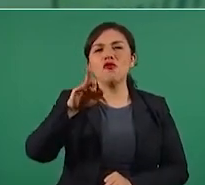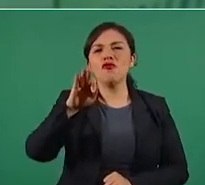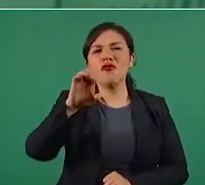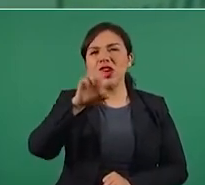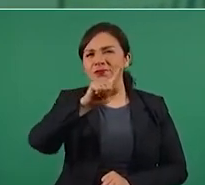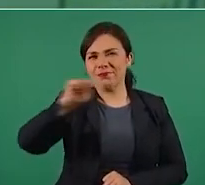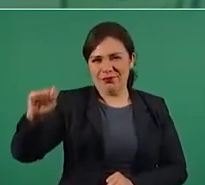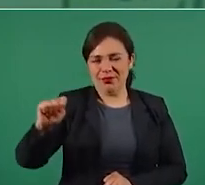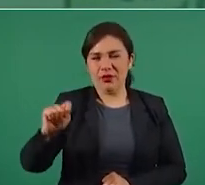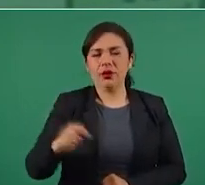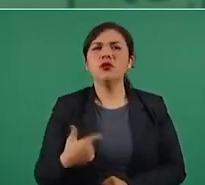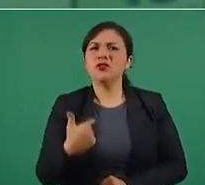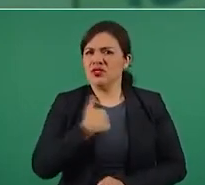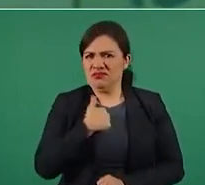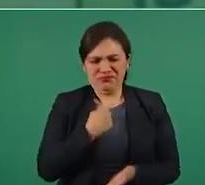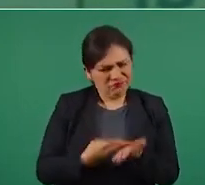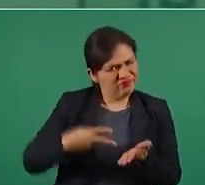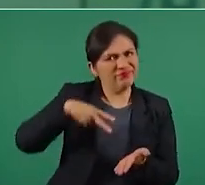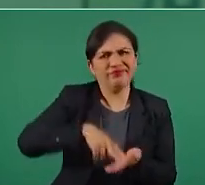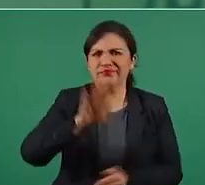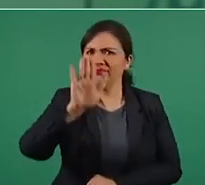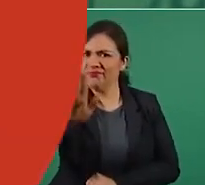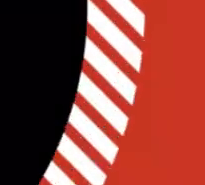Y yo salí a defenderlo.